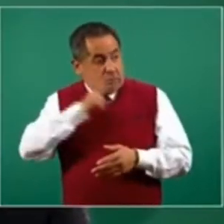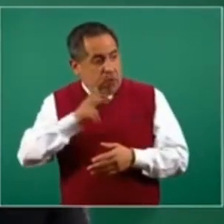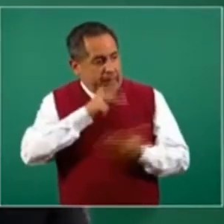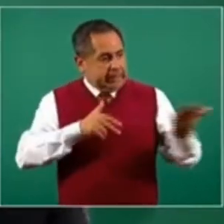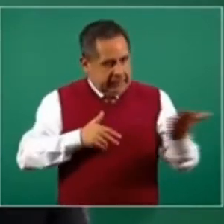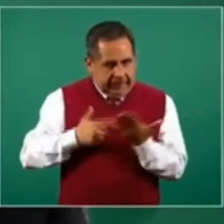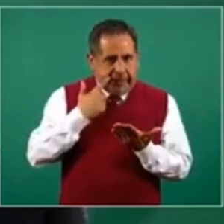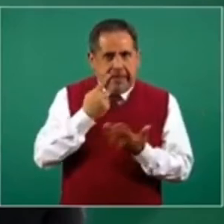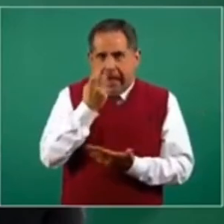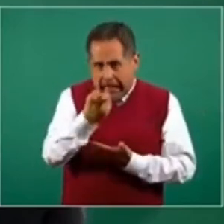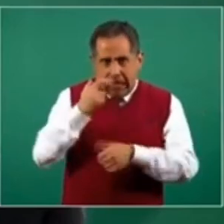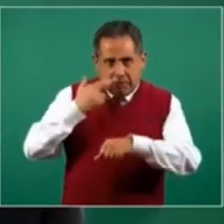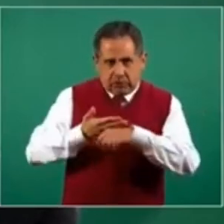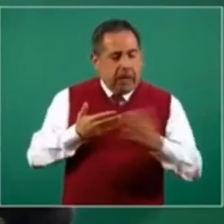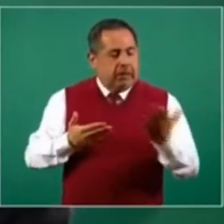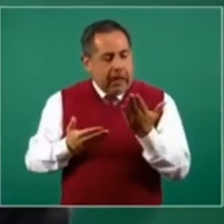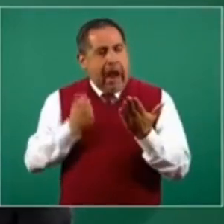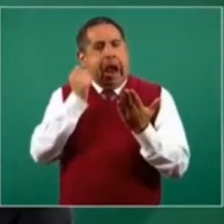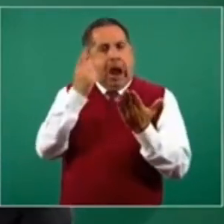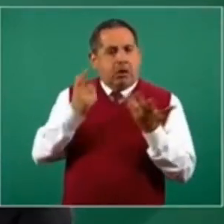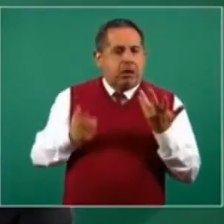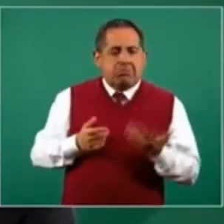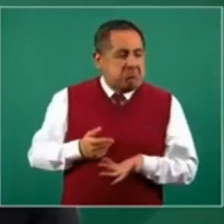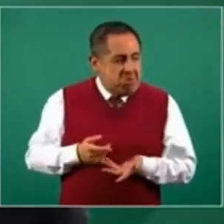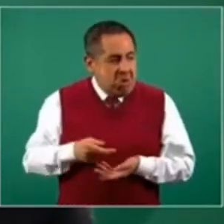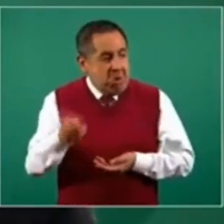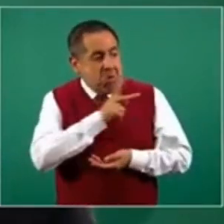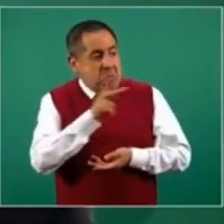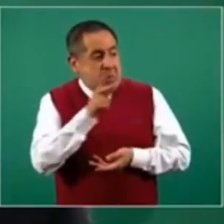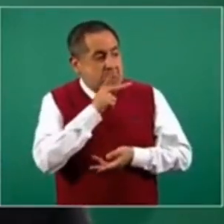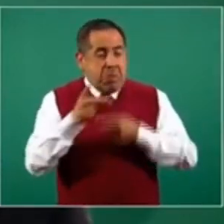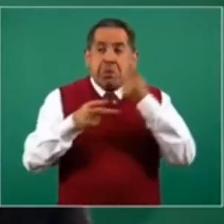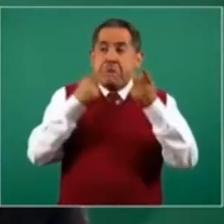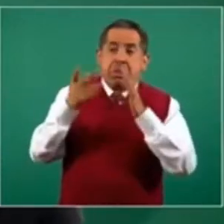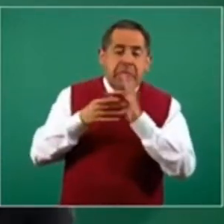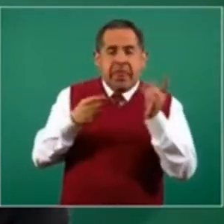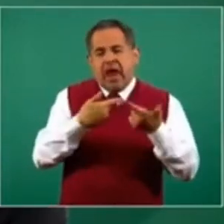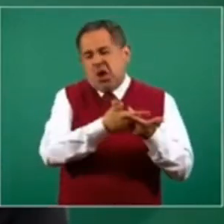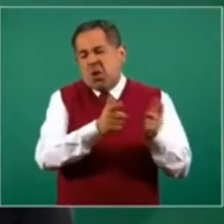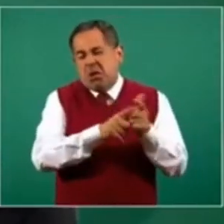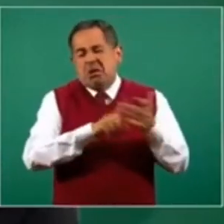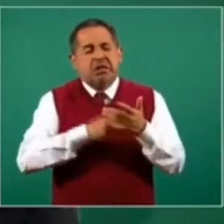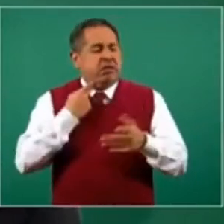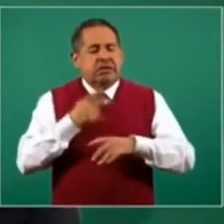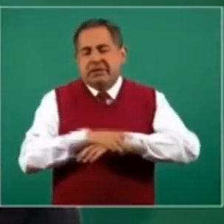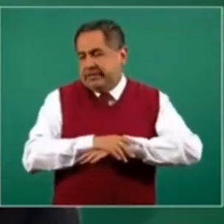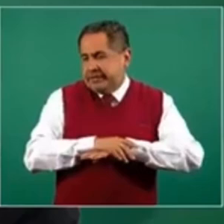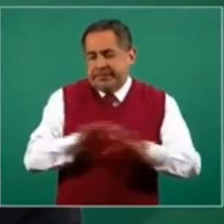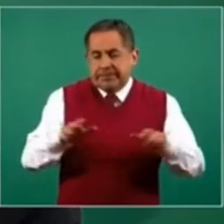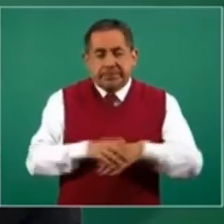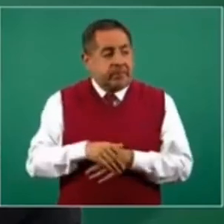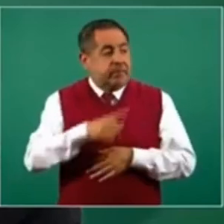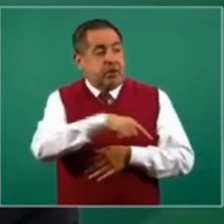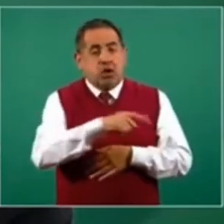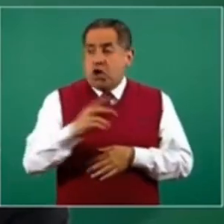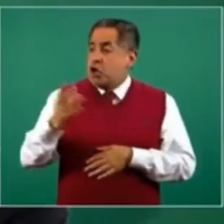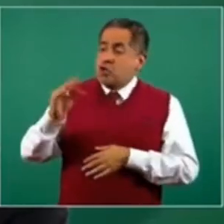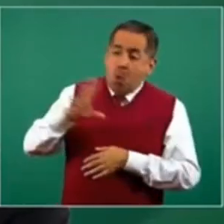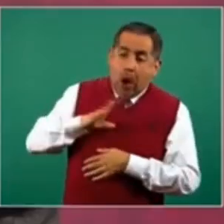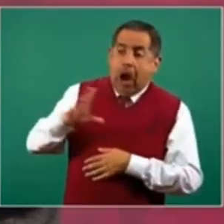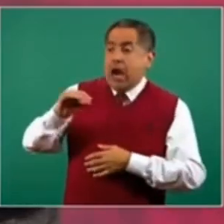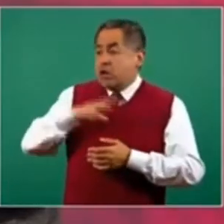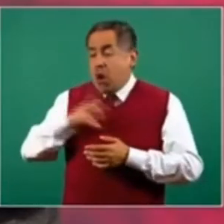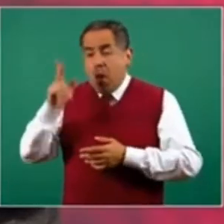podría tener. De lo contrario, se había especulado, precisamente por estos grupos políticos, que no existía un ensayo clínico,